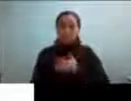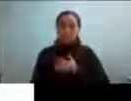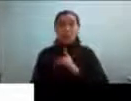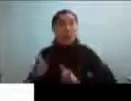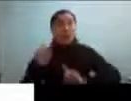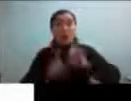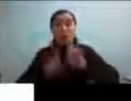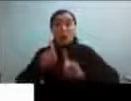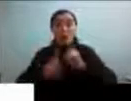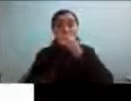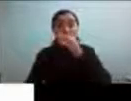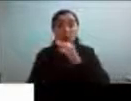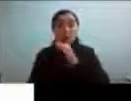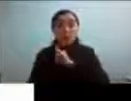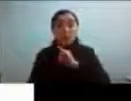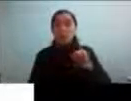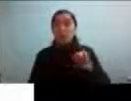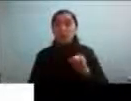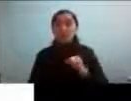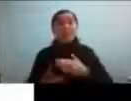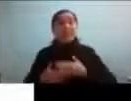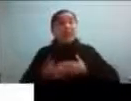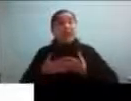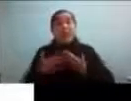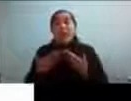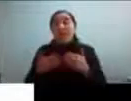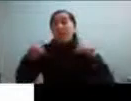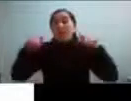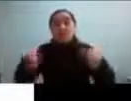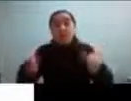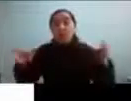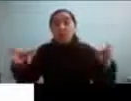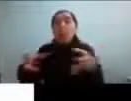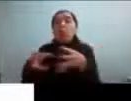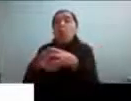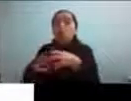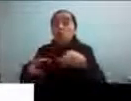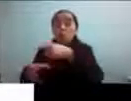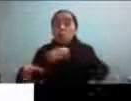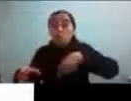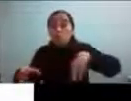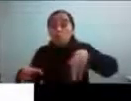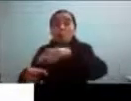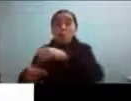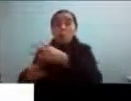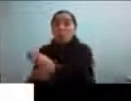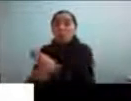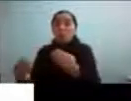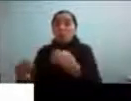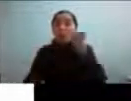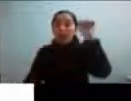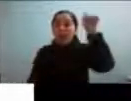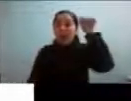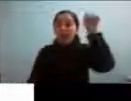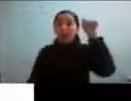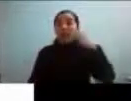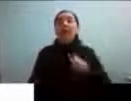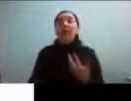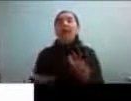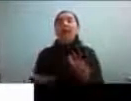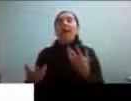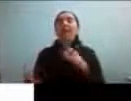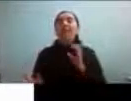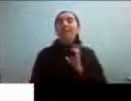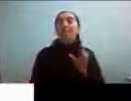el lugar donde se sentían más cómodos era en este grupo porque estaban llenos de gente autista y sentían por fin una empatía y una